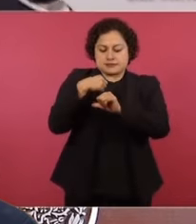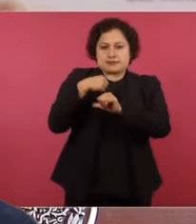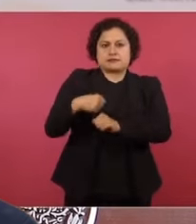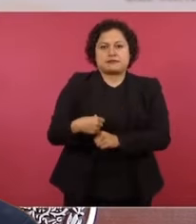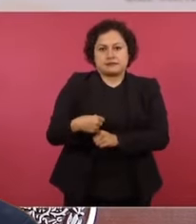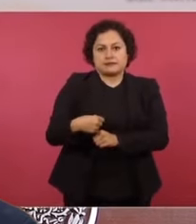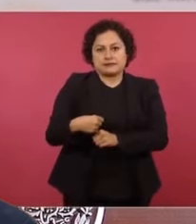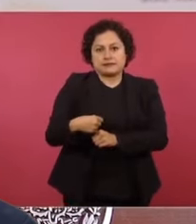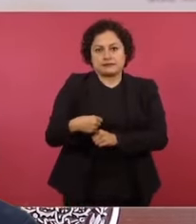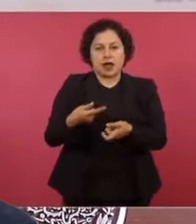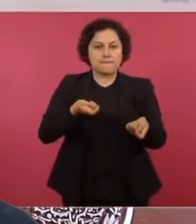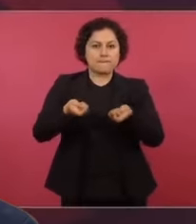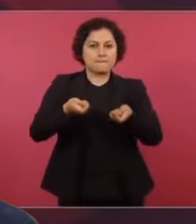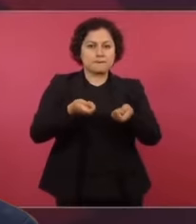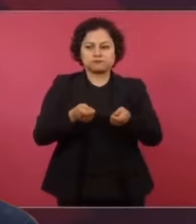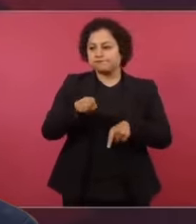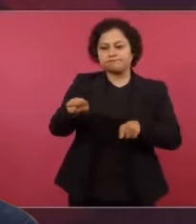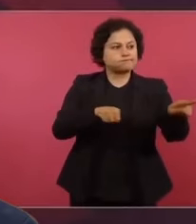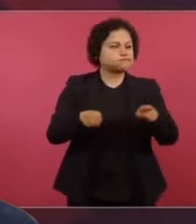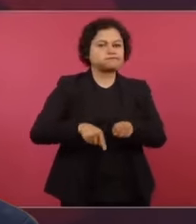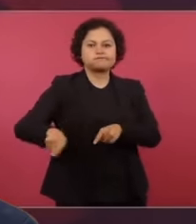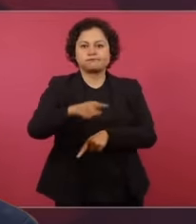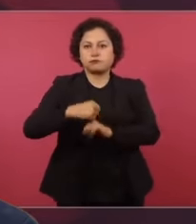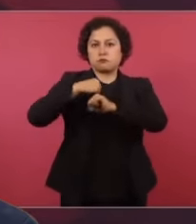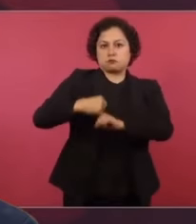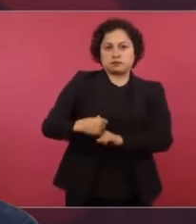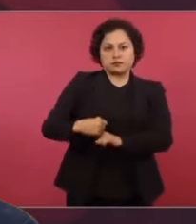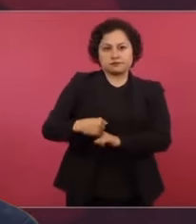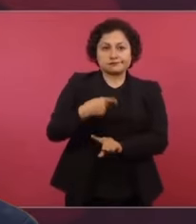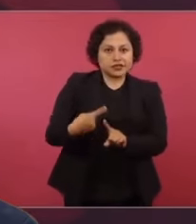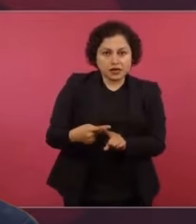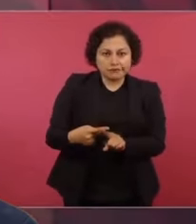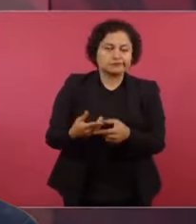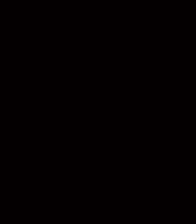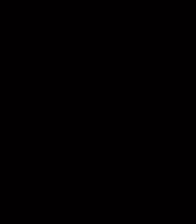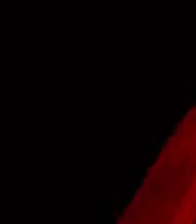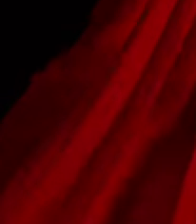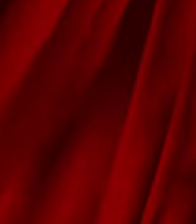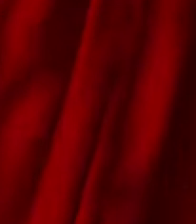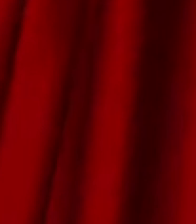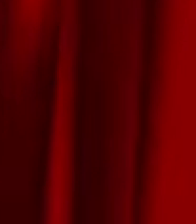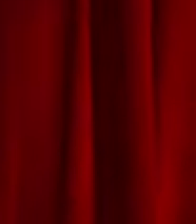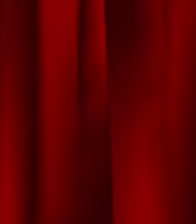coordina, los armoniza, los dirige, es Claudio X. González.